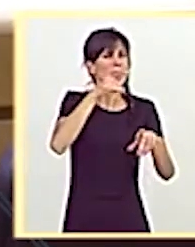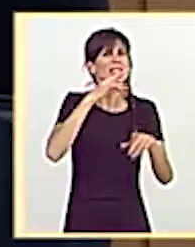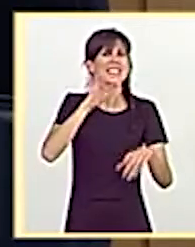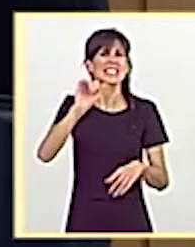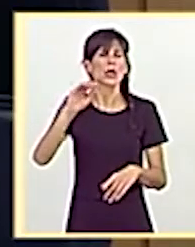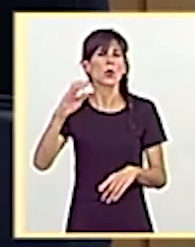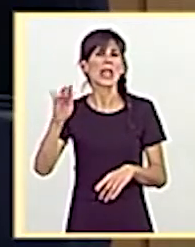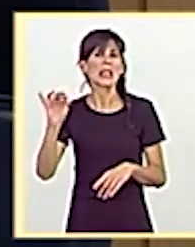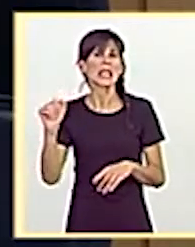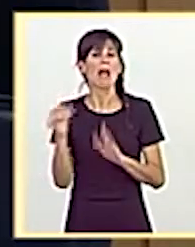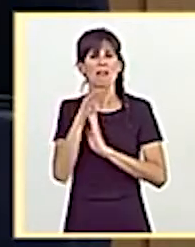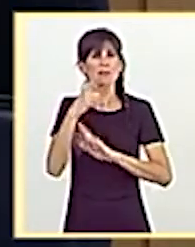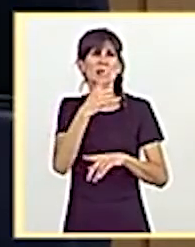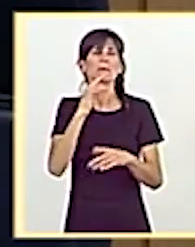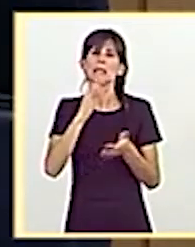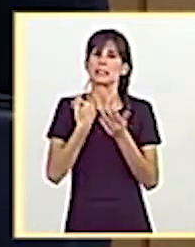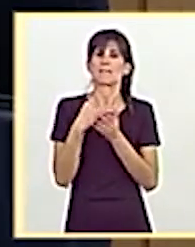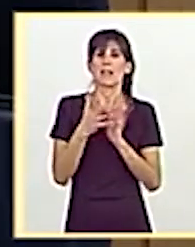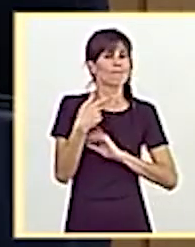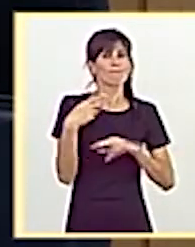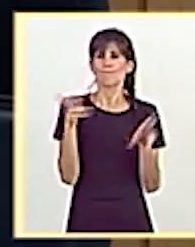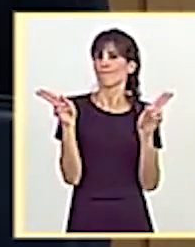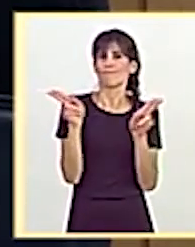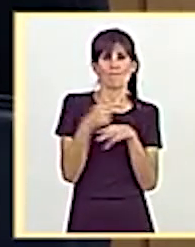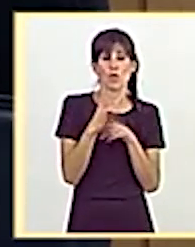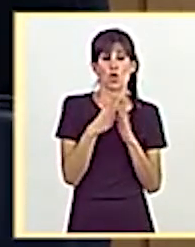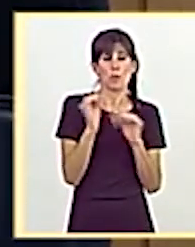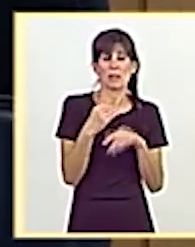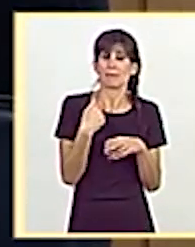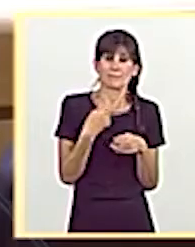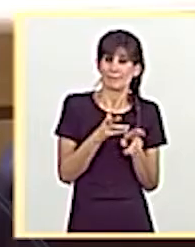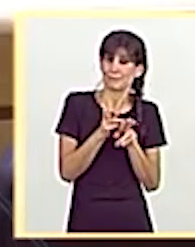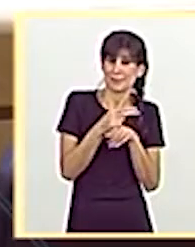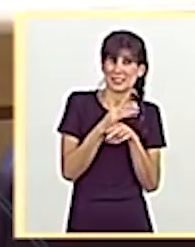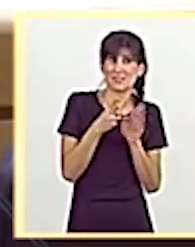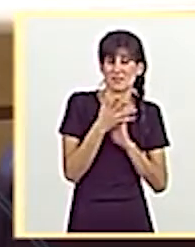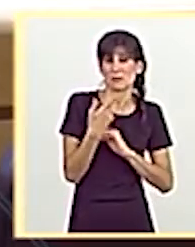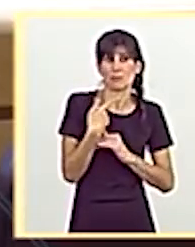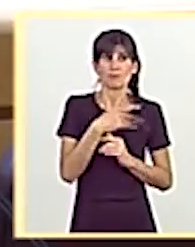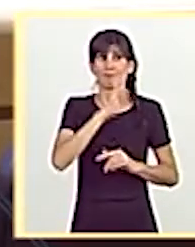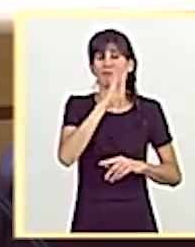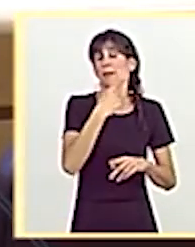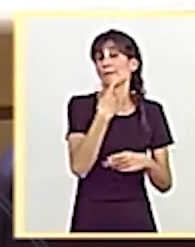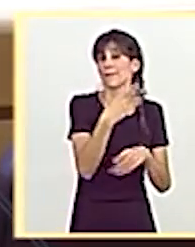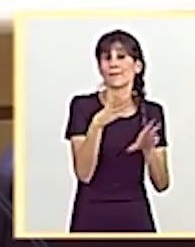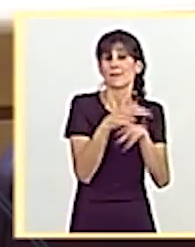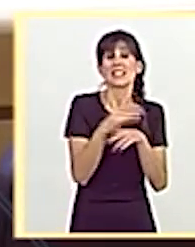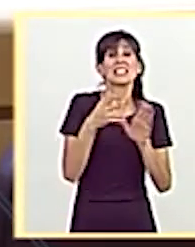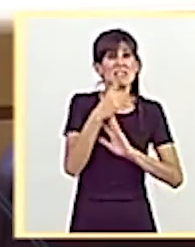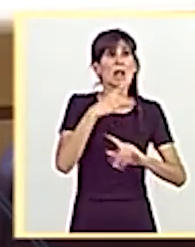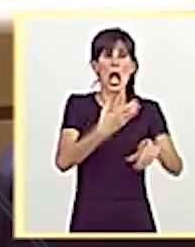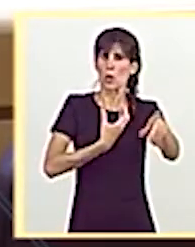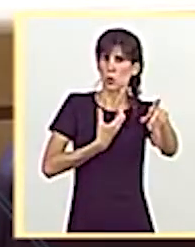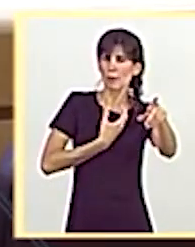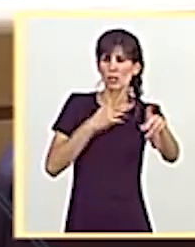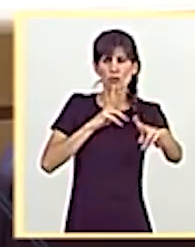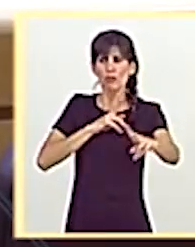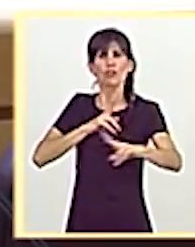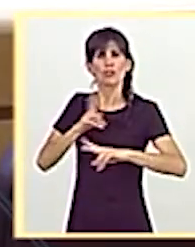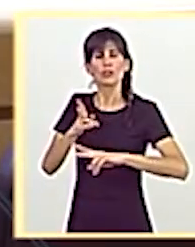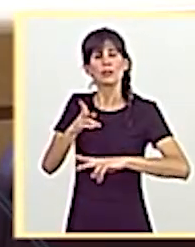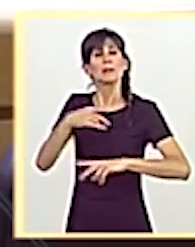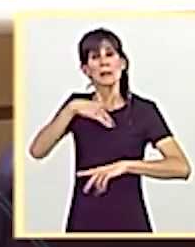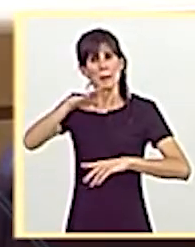del convenio por parte unilateral. El ayuntamiento de la Secuita ha presentado ante el Tribunal Superior de Justicia de Madrid